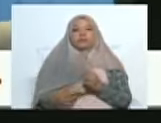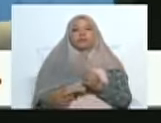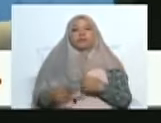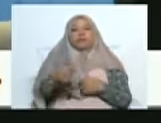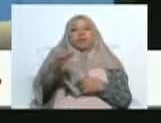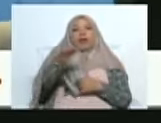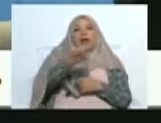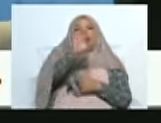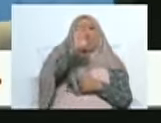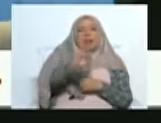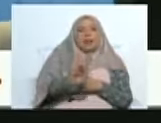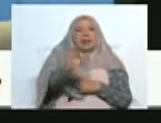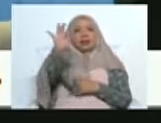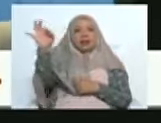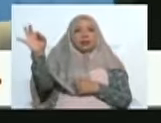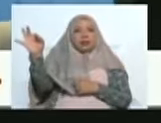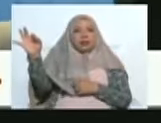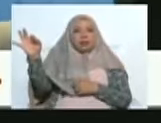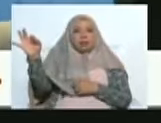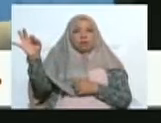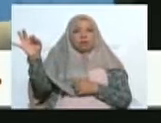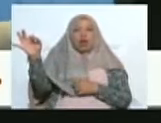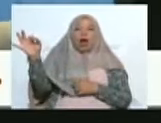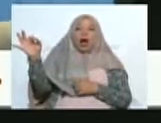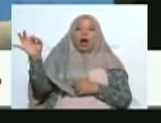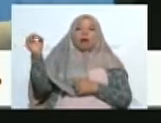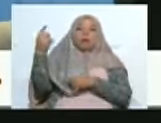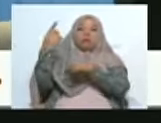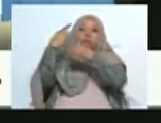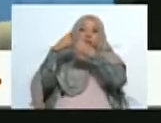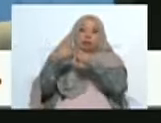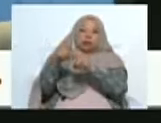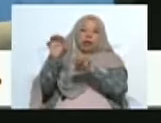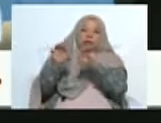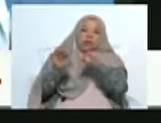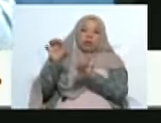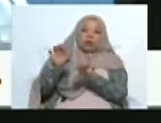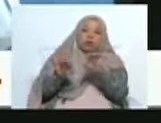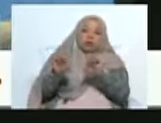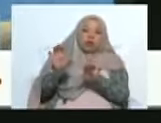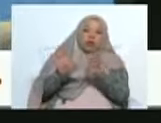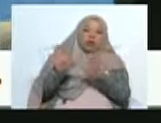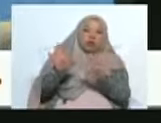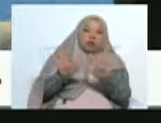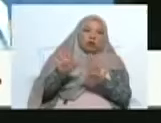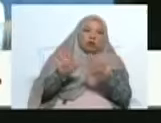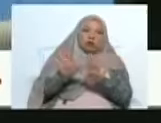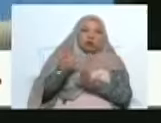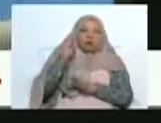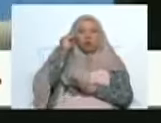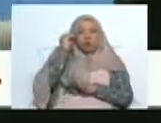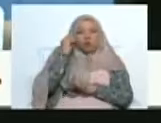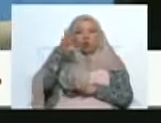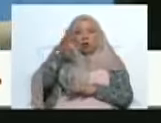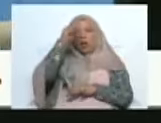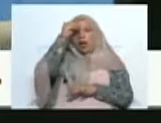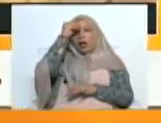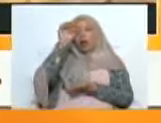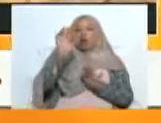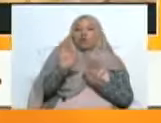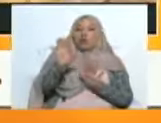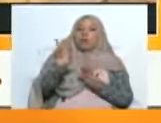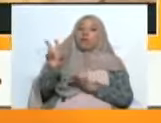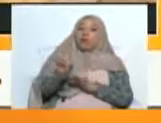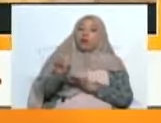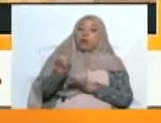números, si uno los evalúa, los analiza, bueno, son números contundentes, pero uno va más allá. La gente está entendiendo que el turismo hay una gran